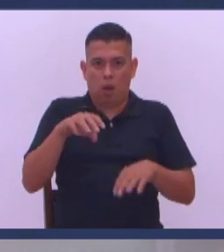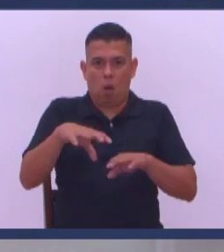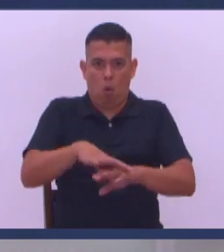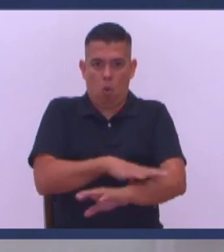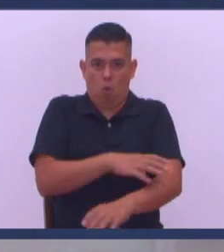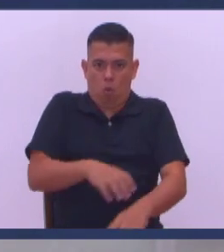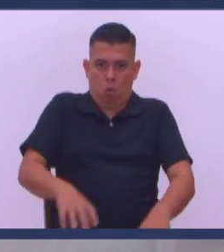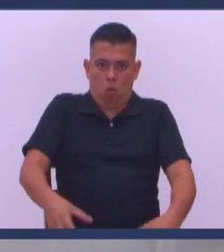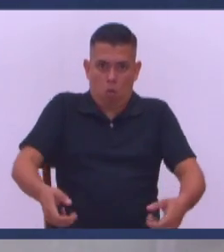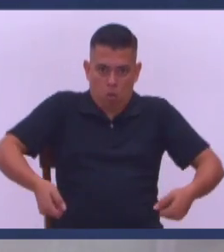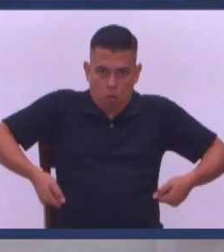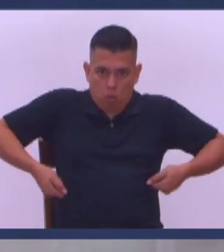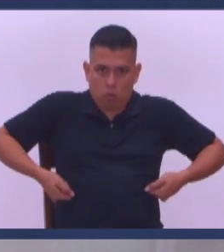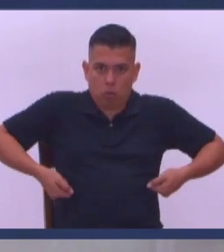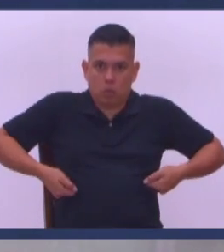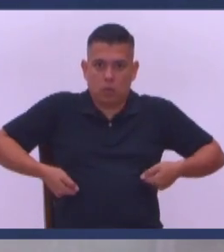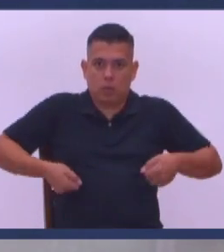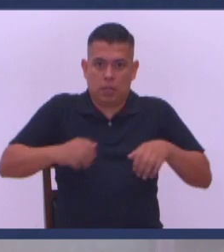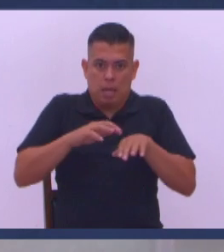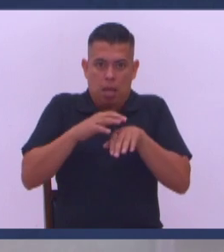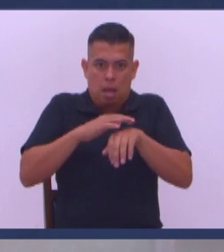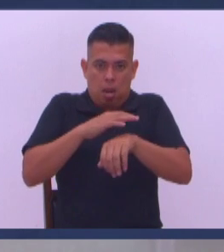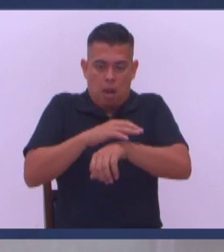pantalones Que teníamos Tenían parches En las rodillas?